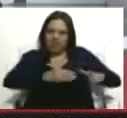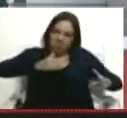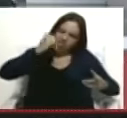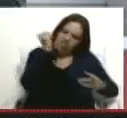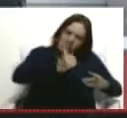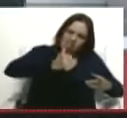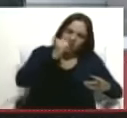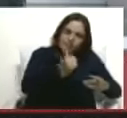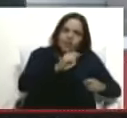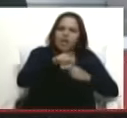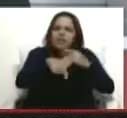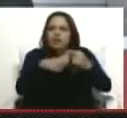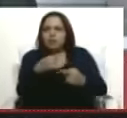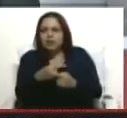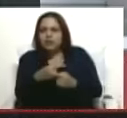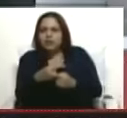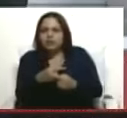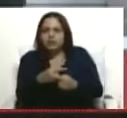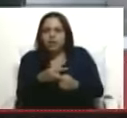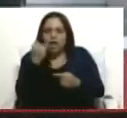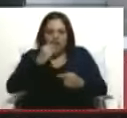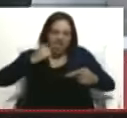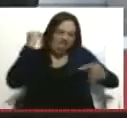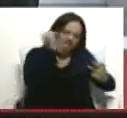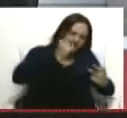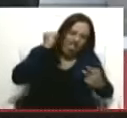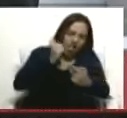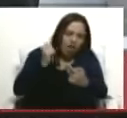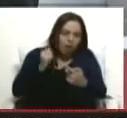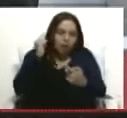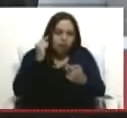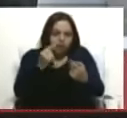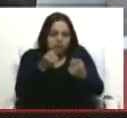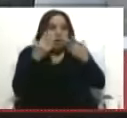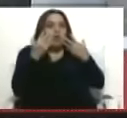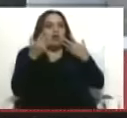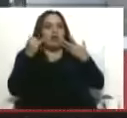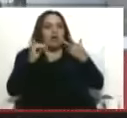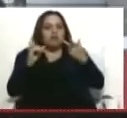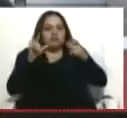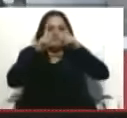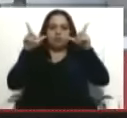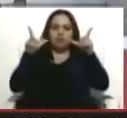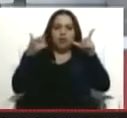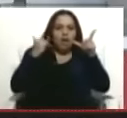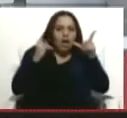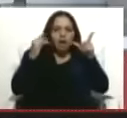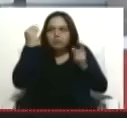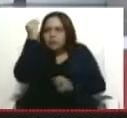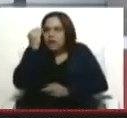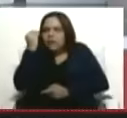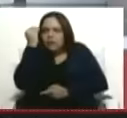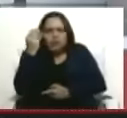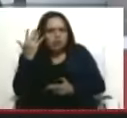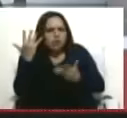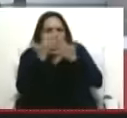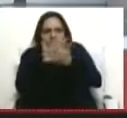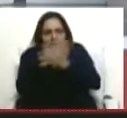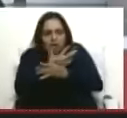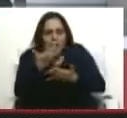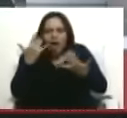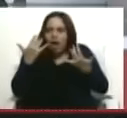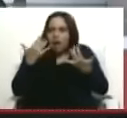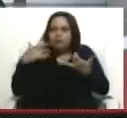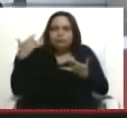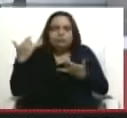a ello, ella dice que reacciona de lo que acaba de hacer en un ataque de crimen, llama